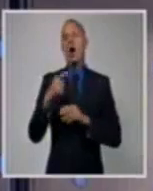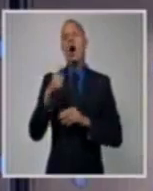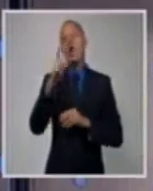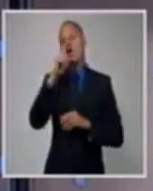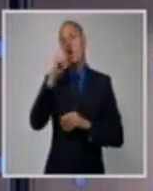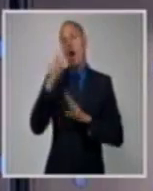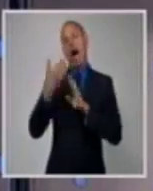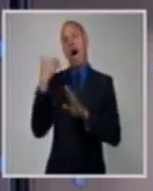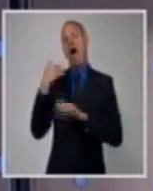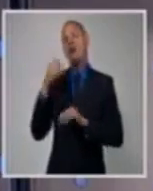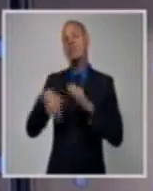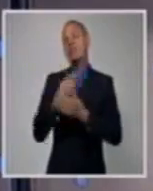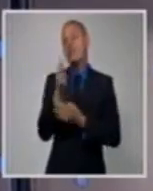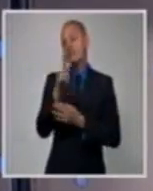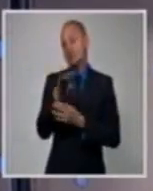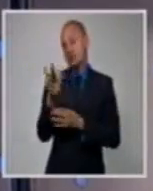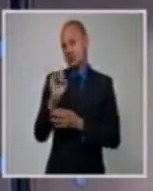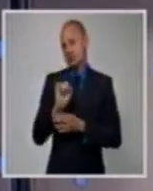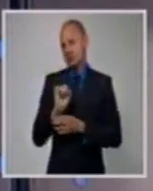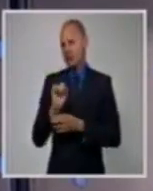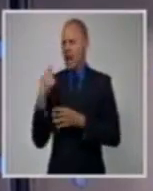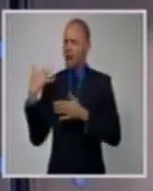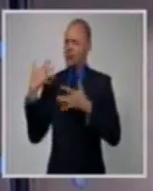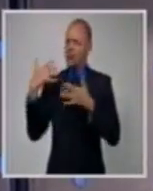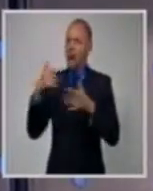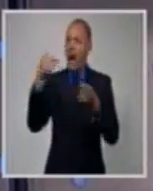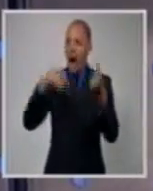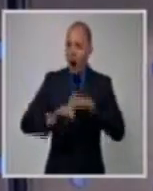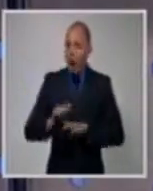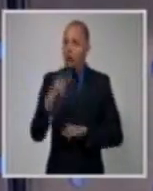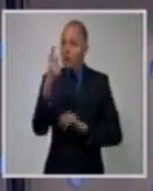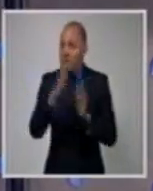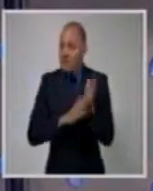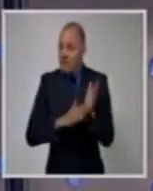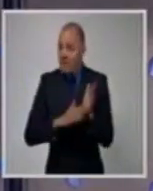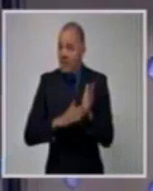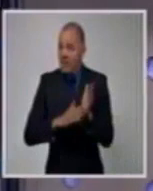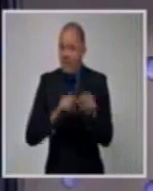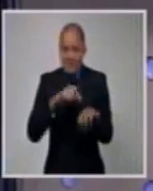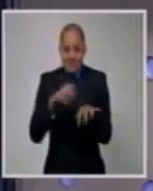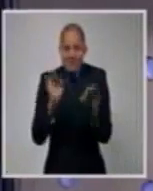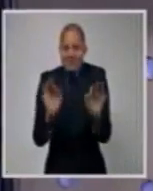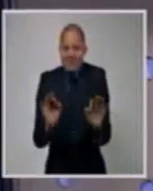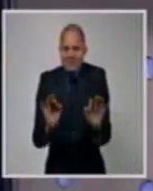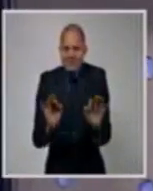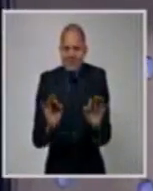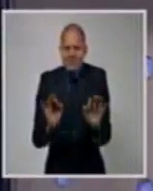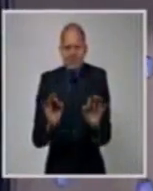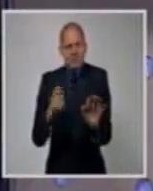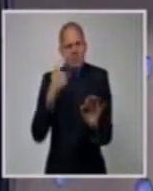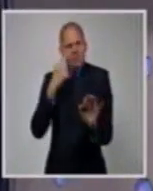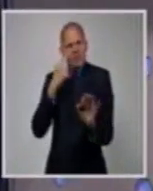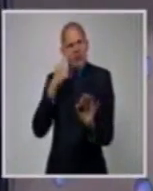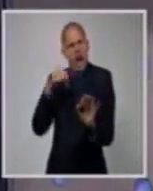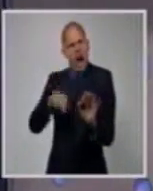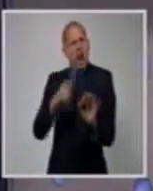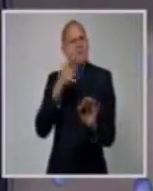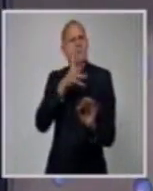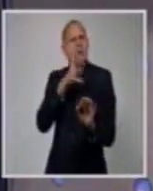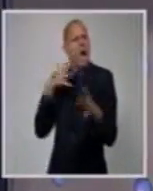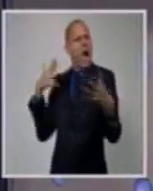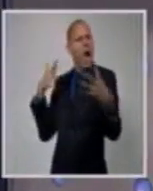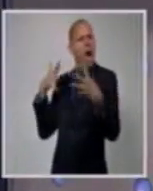digamos simbólica, llena de símbolos, que asocien lo que pasó aquel día como una especie de chispa, una chispa